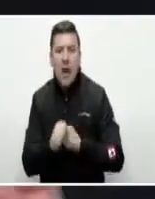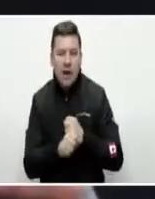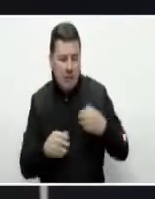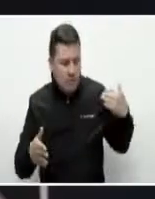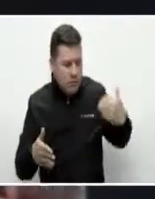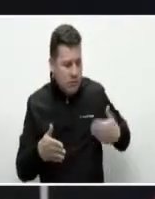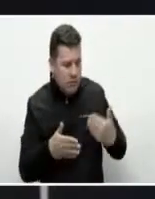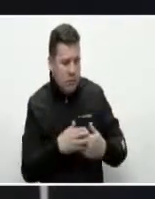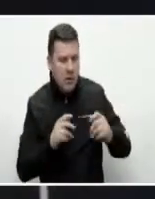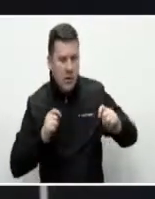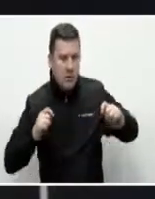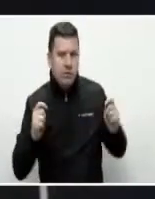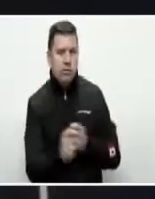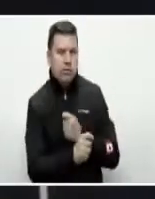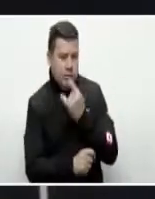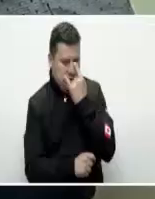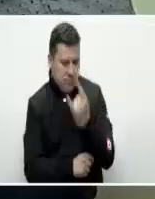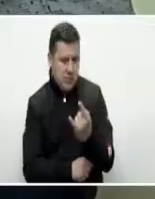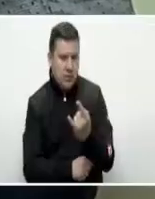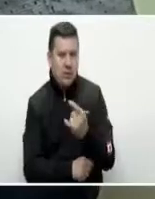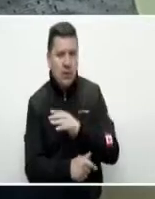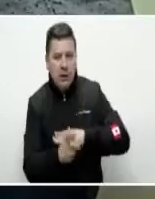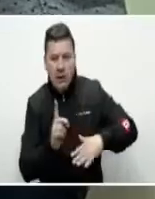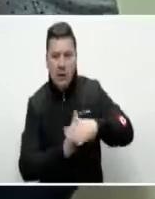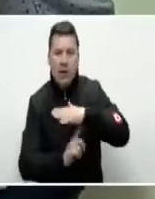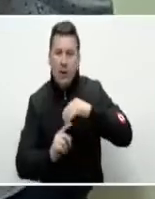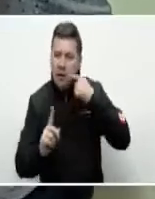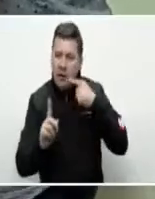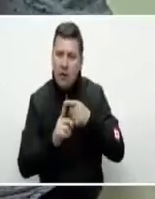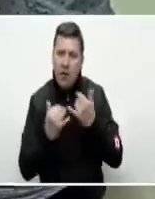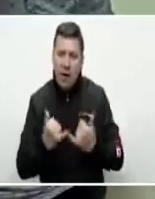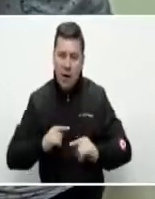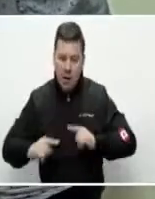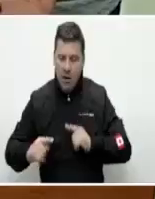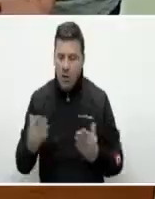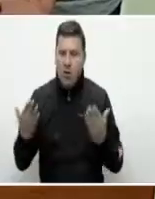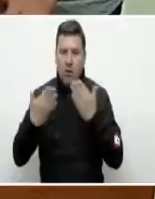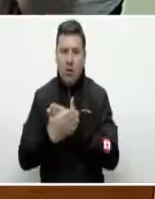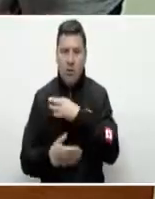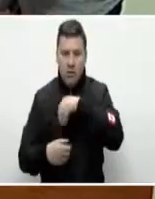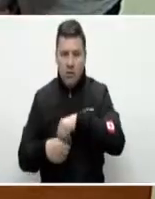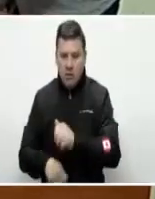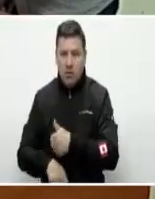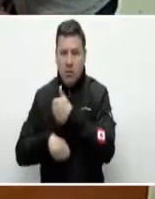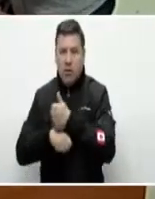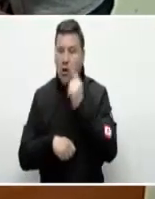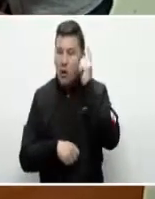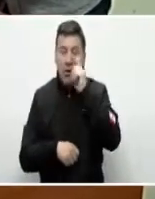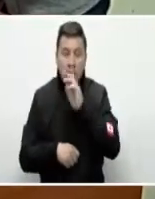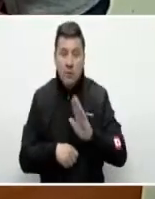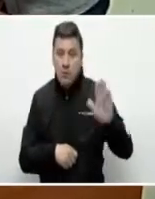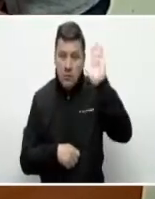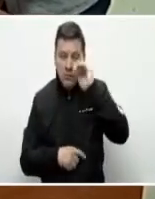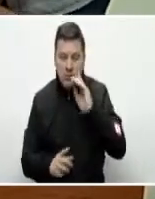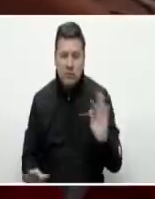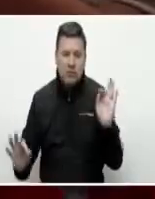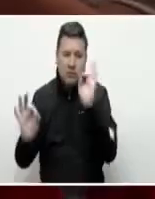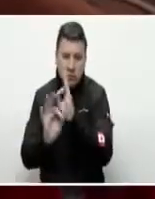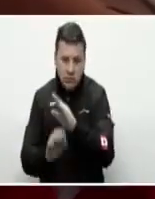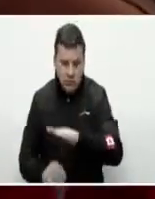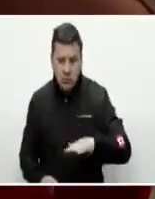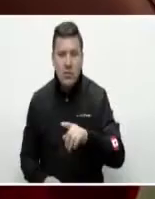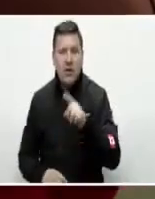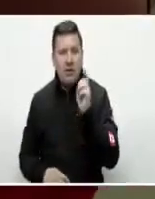hemos tenido una evolución muy interesante del ecosistema pero con la actual administración desde el gobierno nacional con los enfoques que tenemos